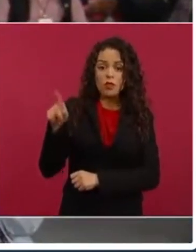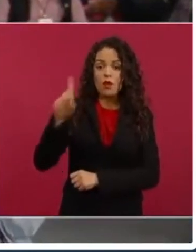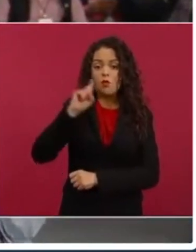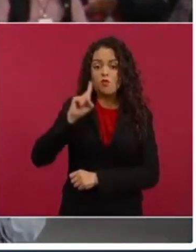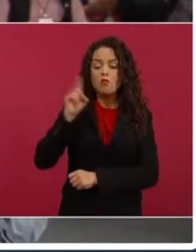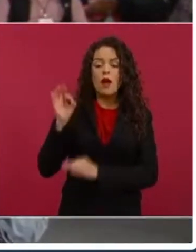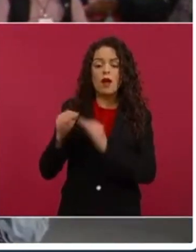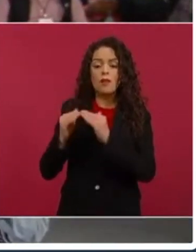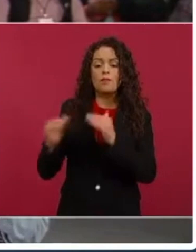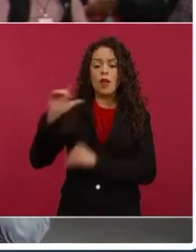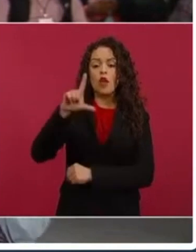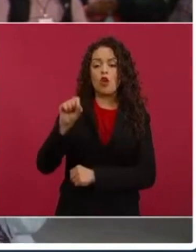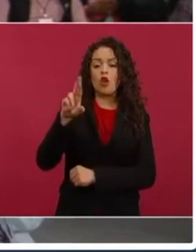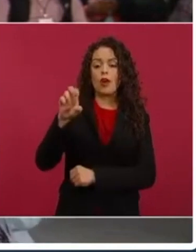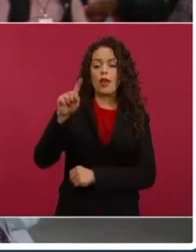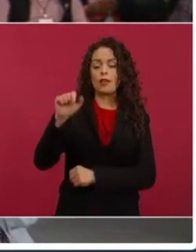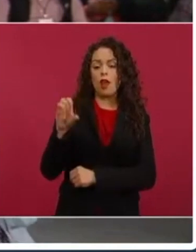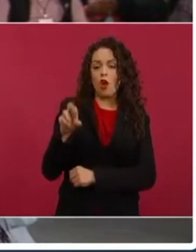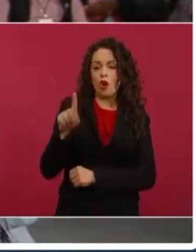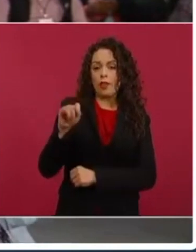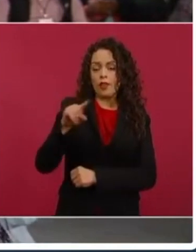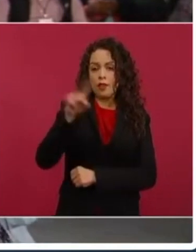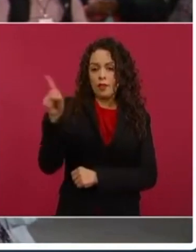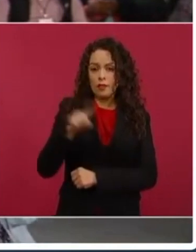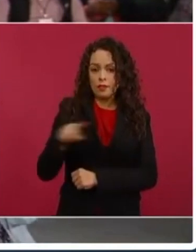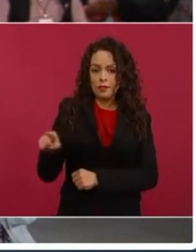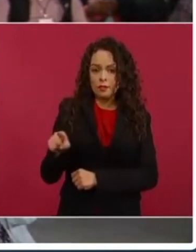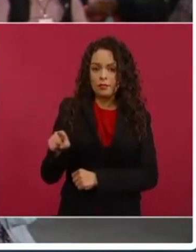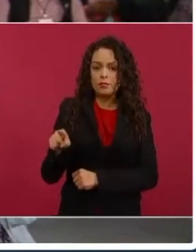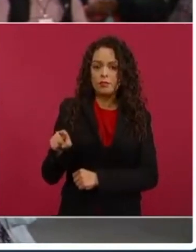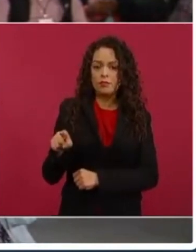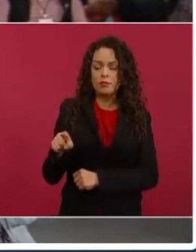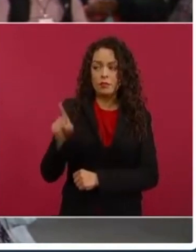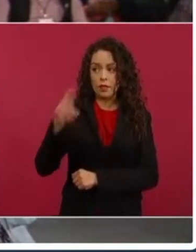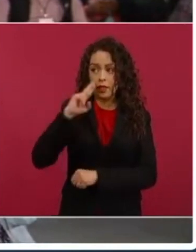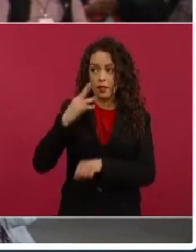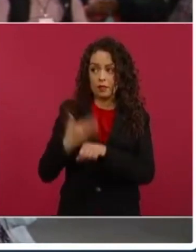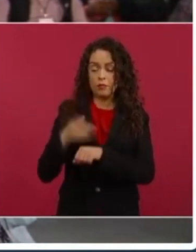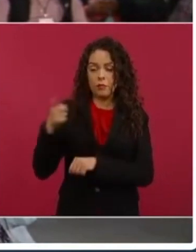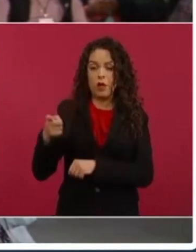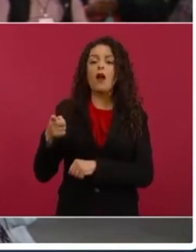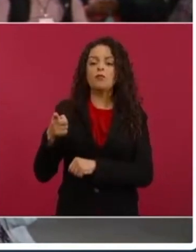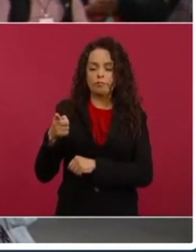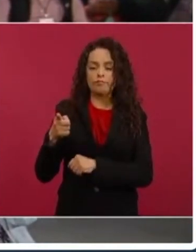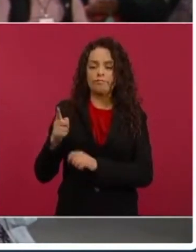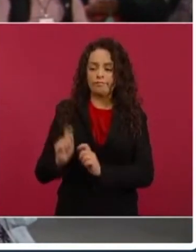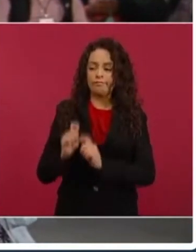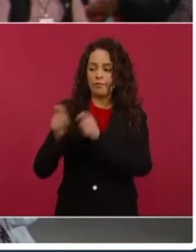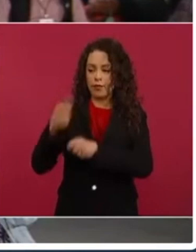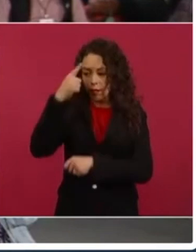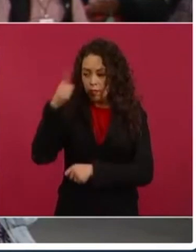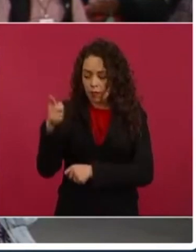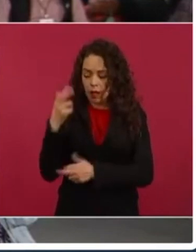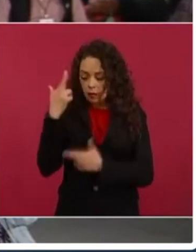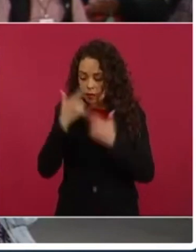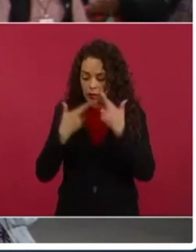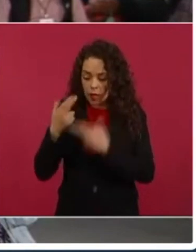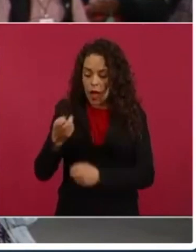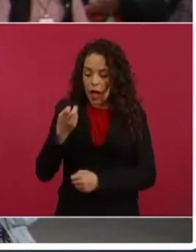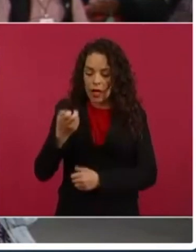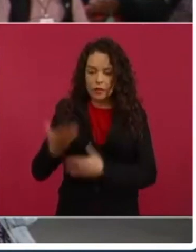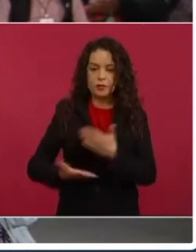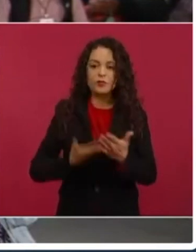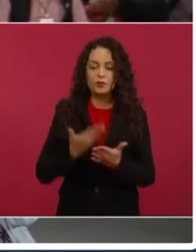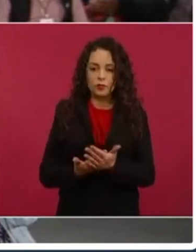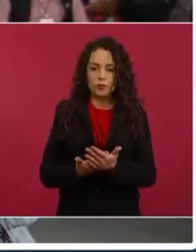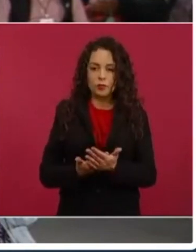Loreta Ortiz-Jalf, quien fue a través de sorteo, pues ser seleccionada para conocer del caso. Dio a conocer ya en